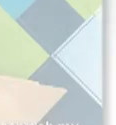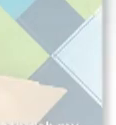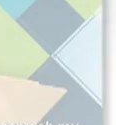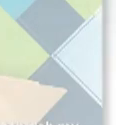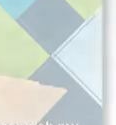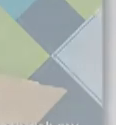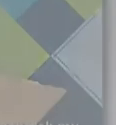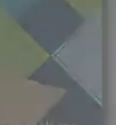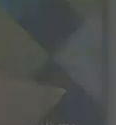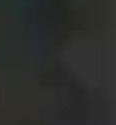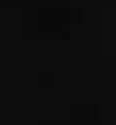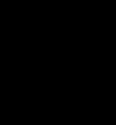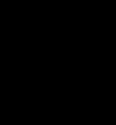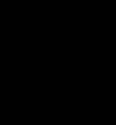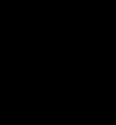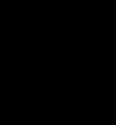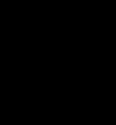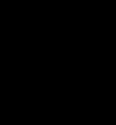-cep.